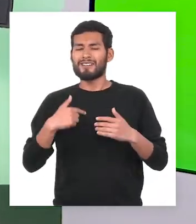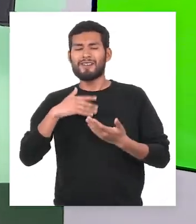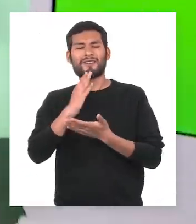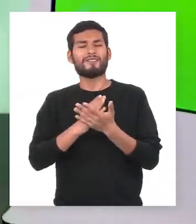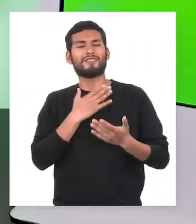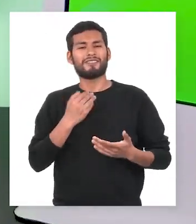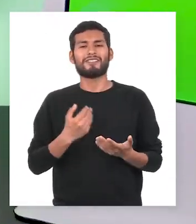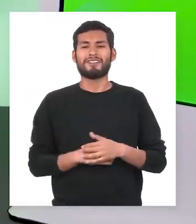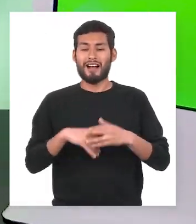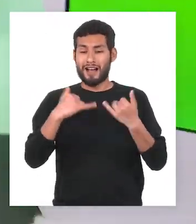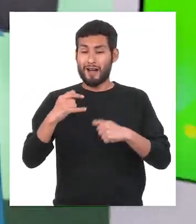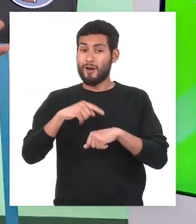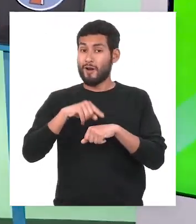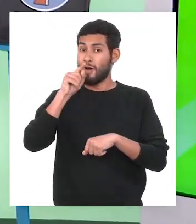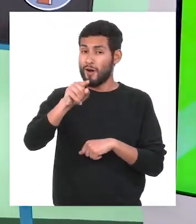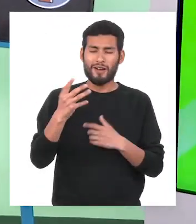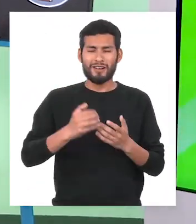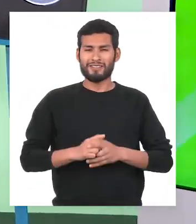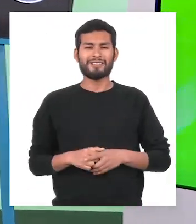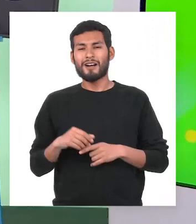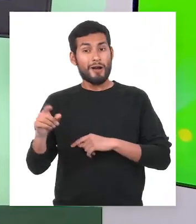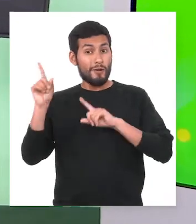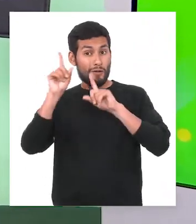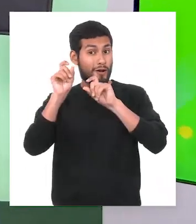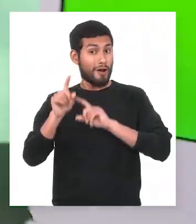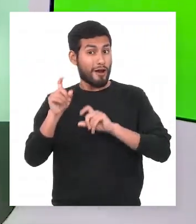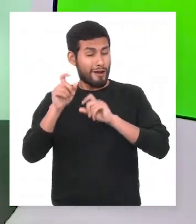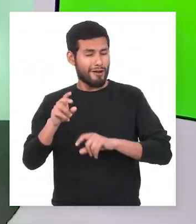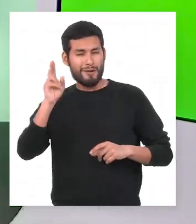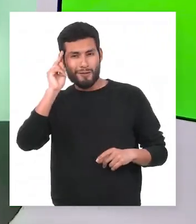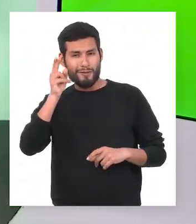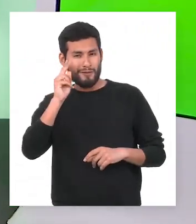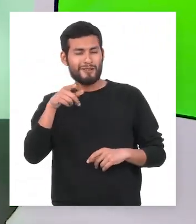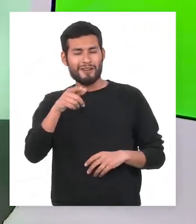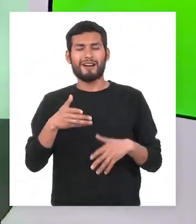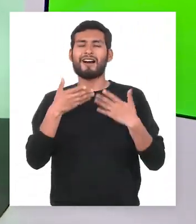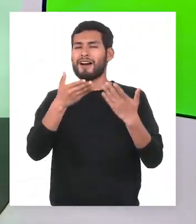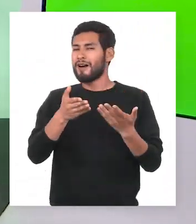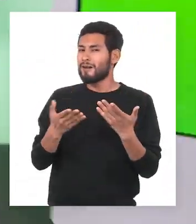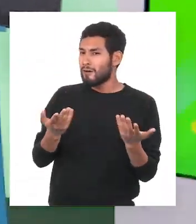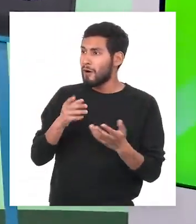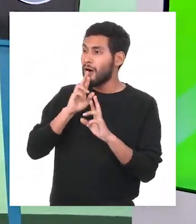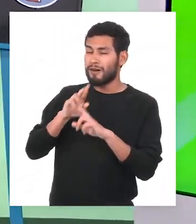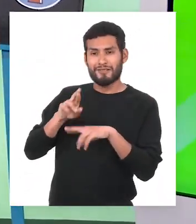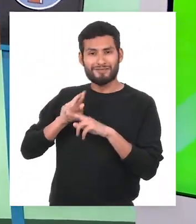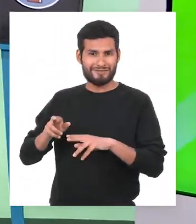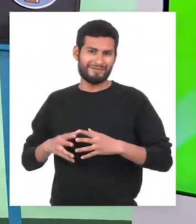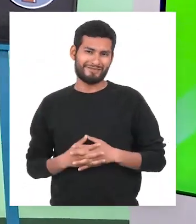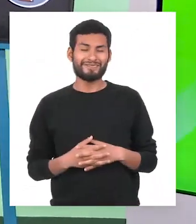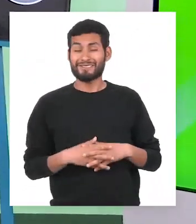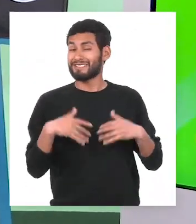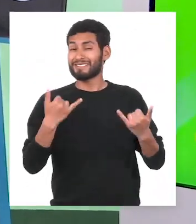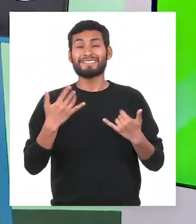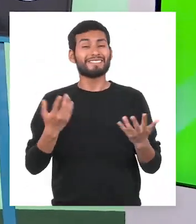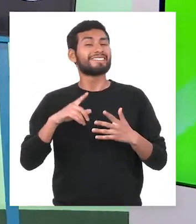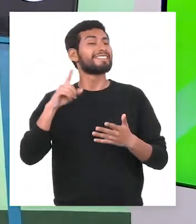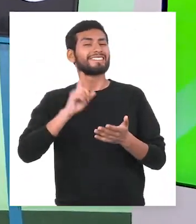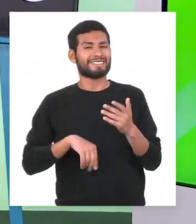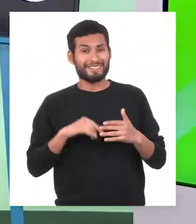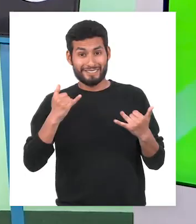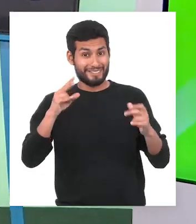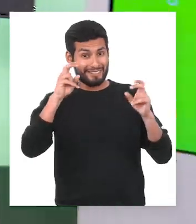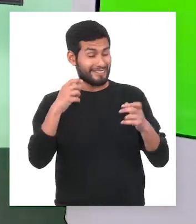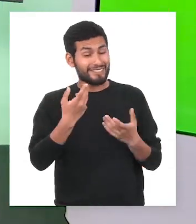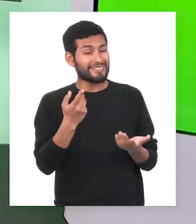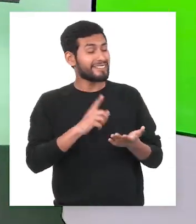favorito, Ahora es tu turno, en el cual responderemos las preguntas que nos hará nuestra querida profesora. ¿Qué te parece si empezamos de inmediato con el